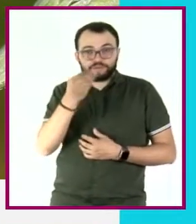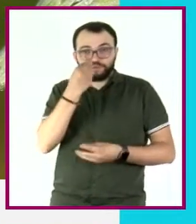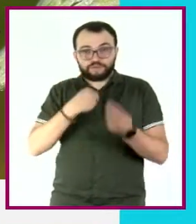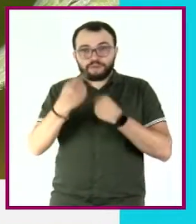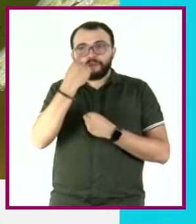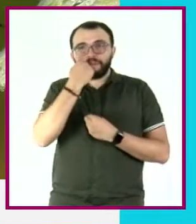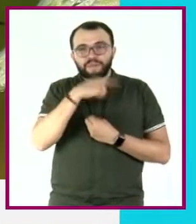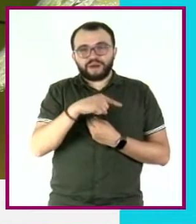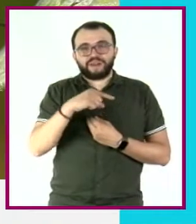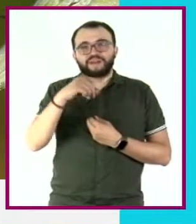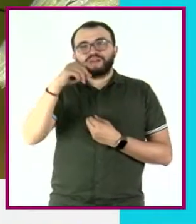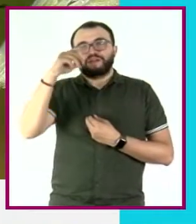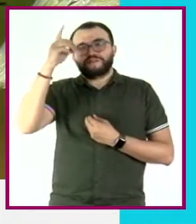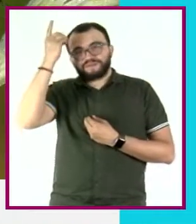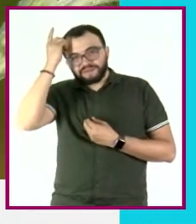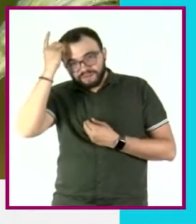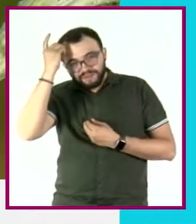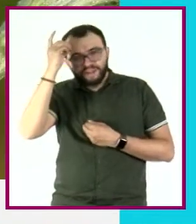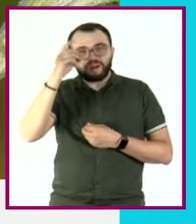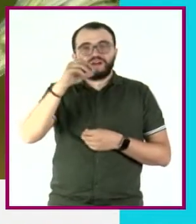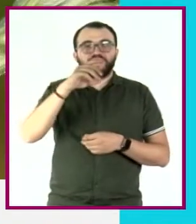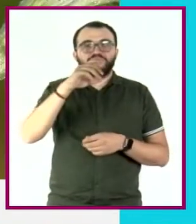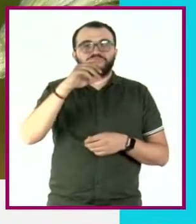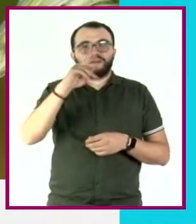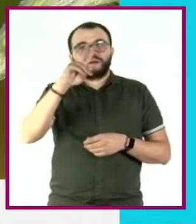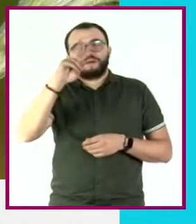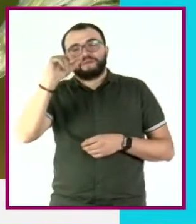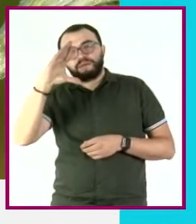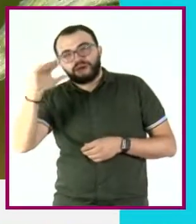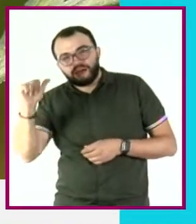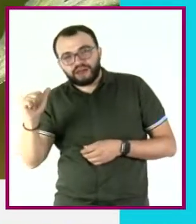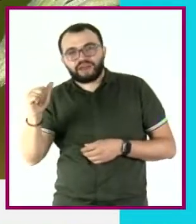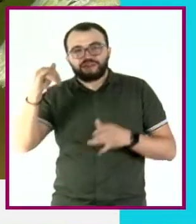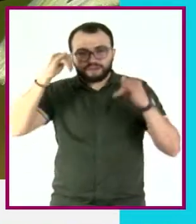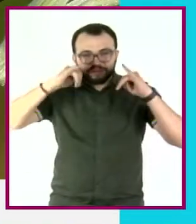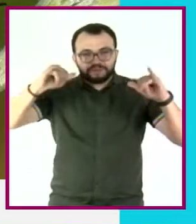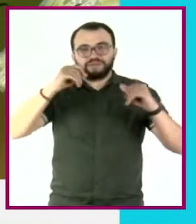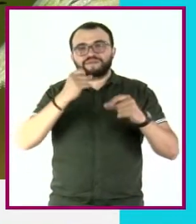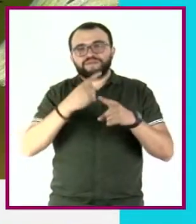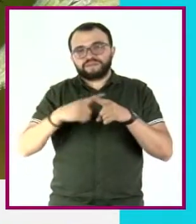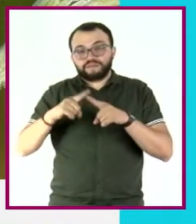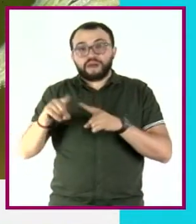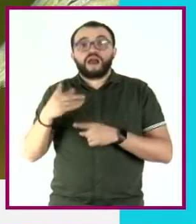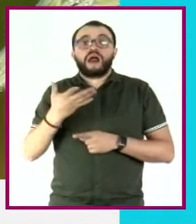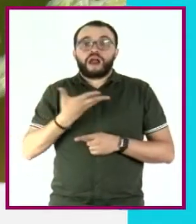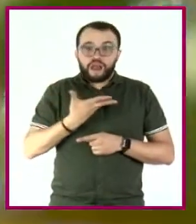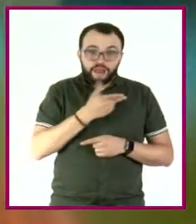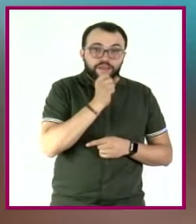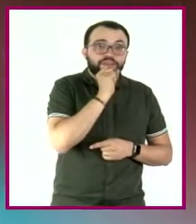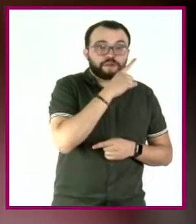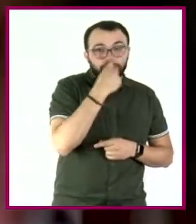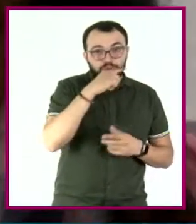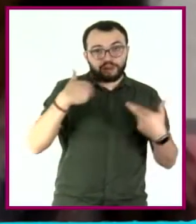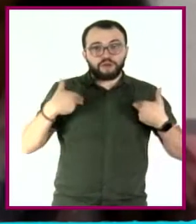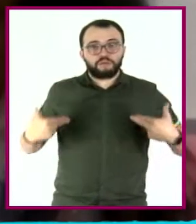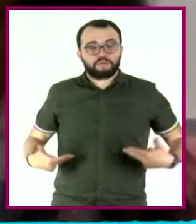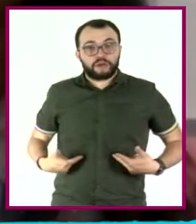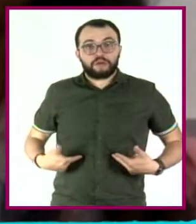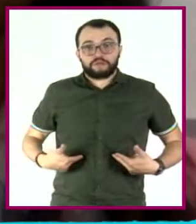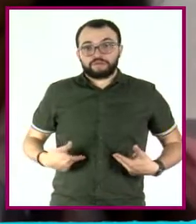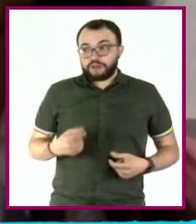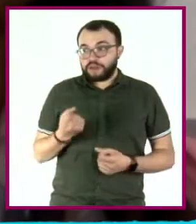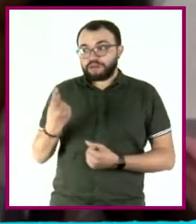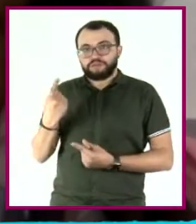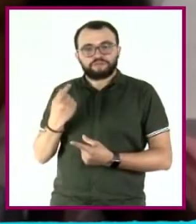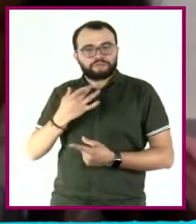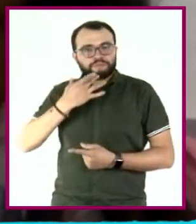ganado, existen especies con un gran valor en el mercado para alimentos para humanos, que se les considera un manjar. Estamos